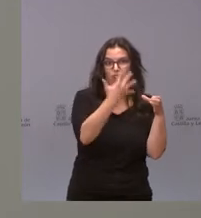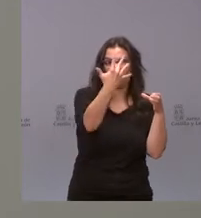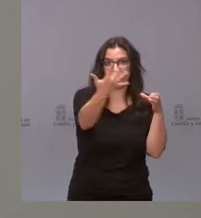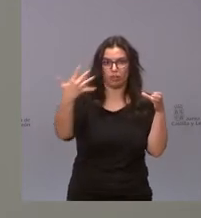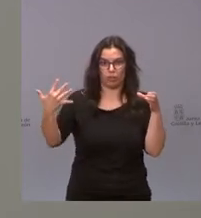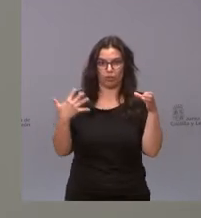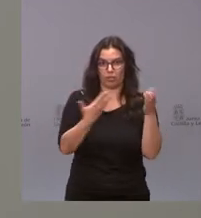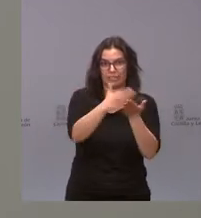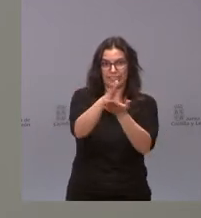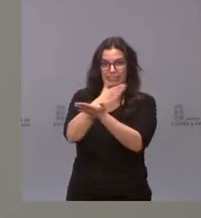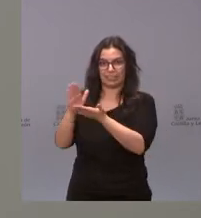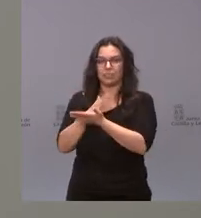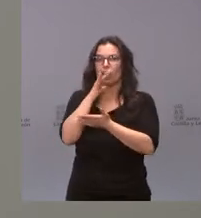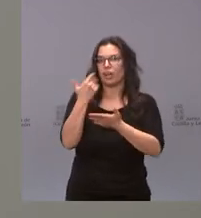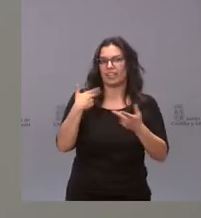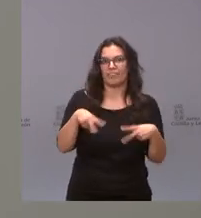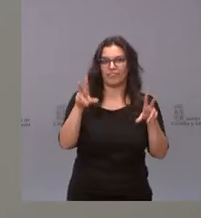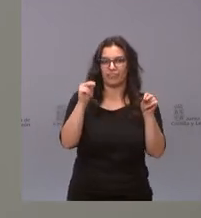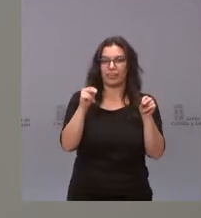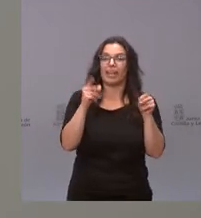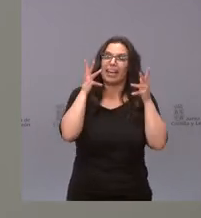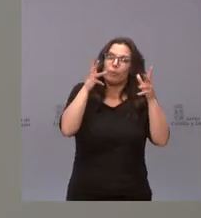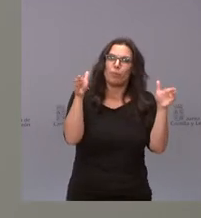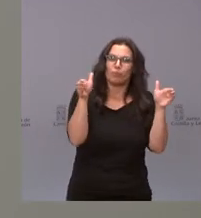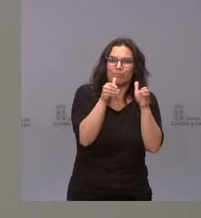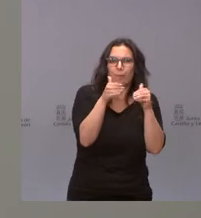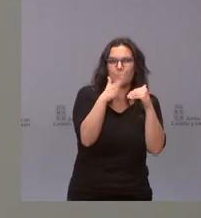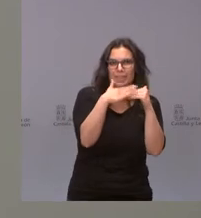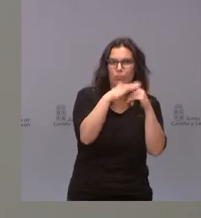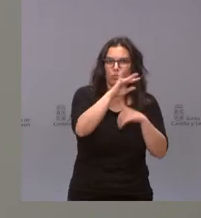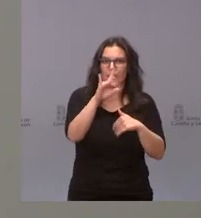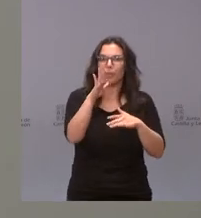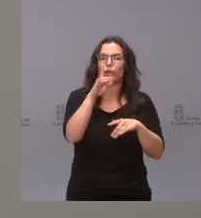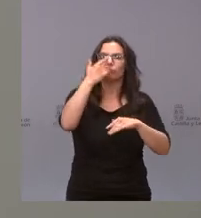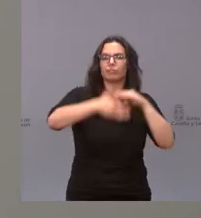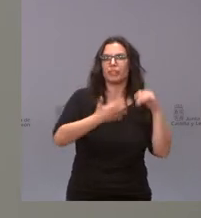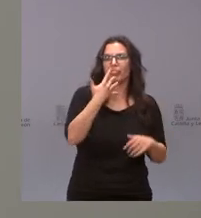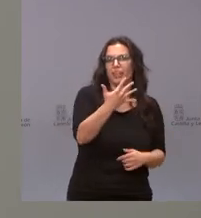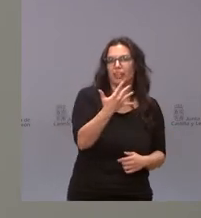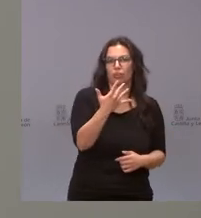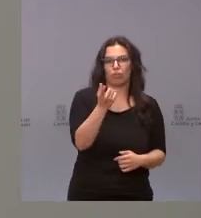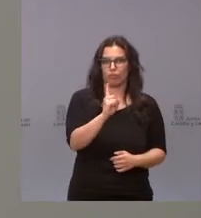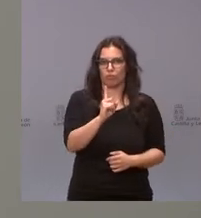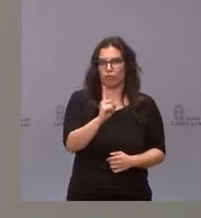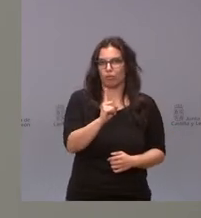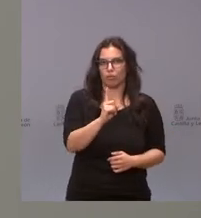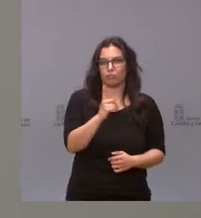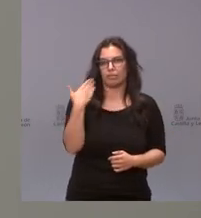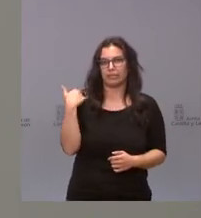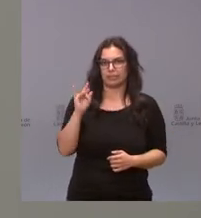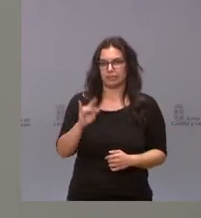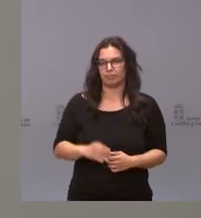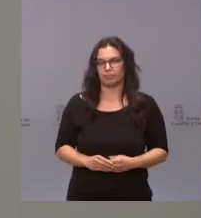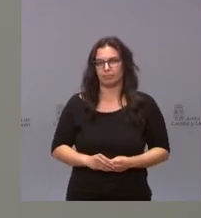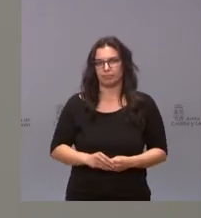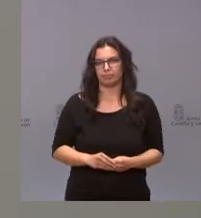recomendando que sean lo más reducidos posibles, pero no establecemos un cupo mínimo como era hasta ahora.